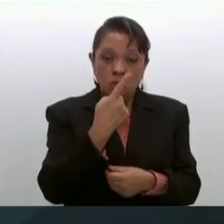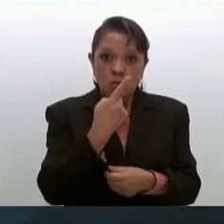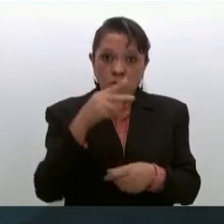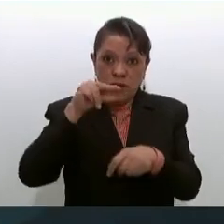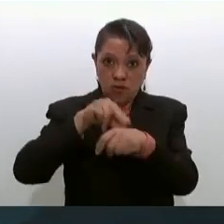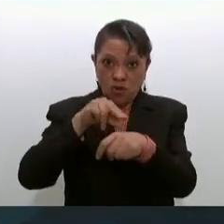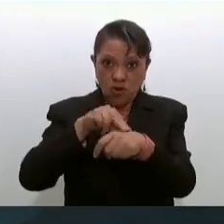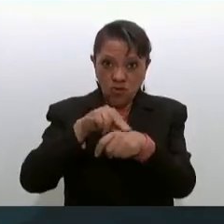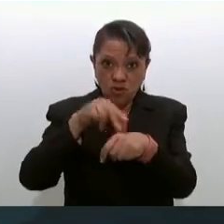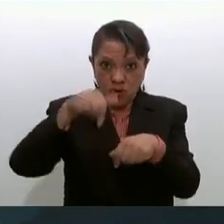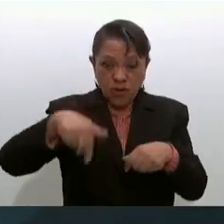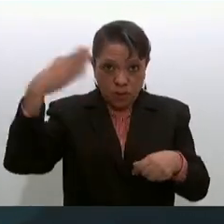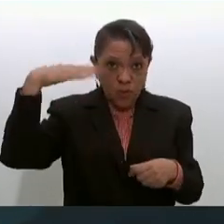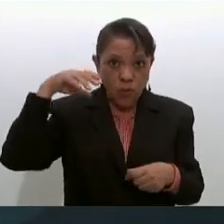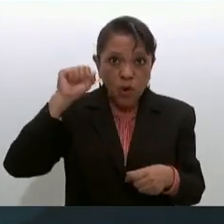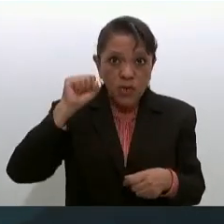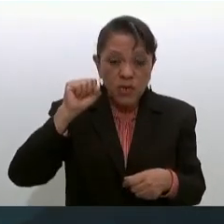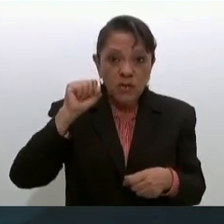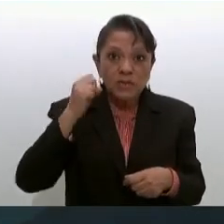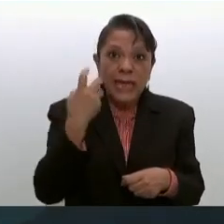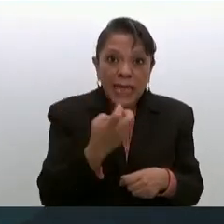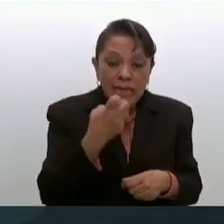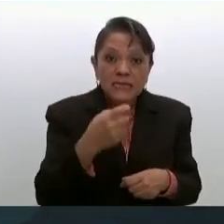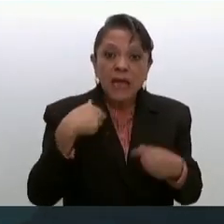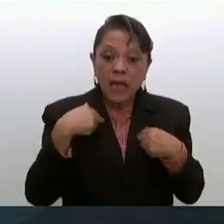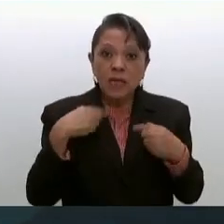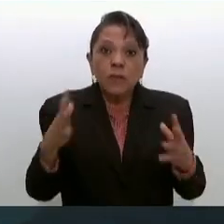Morelos me salvó la vida